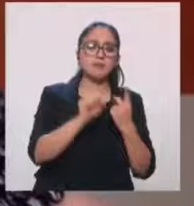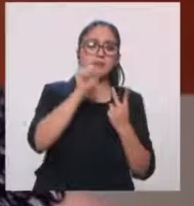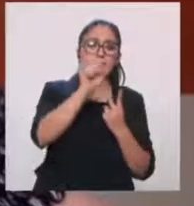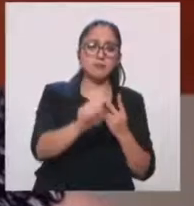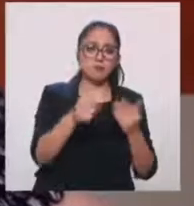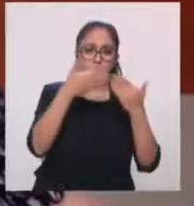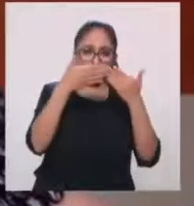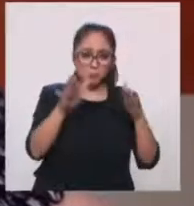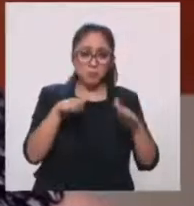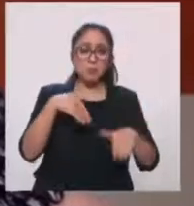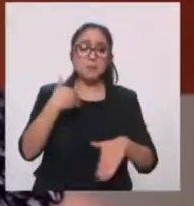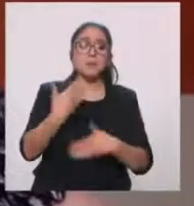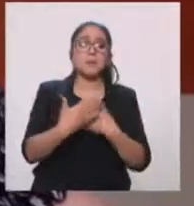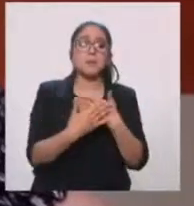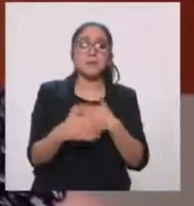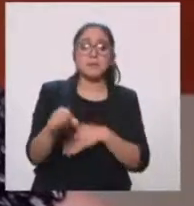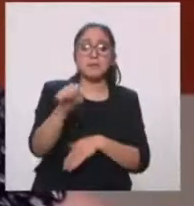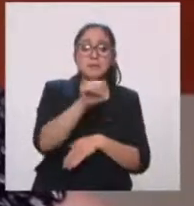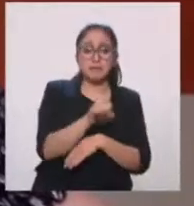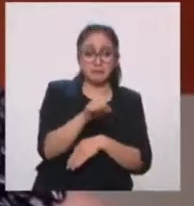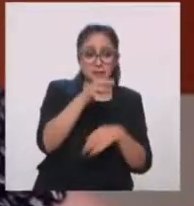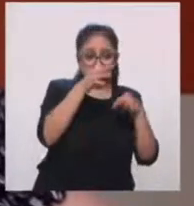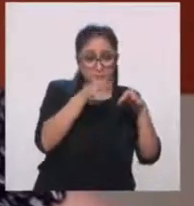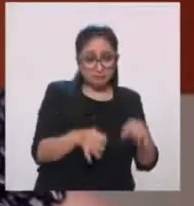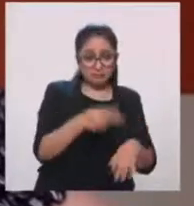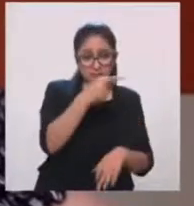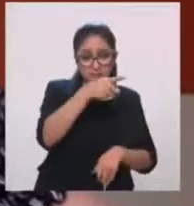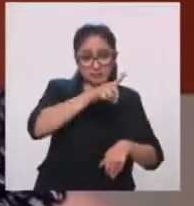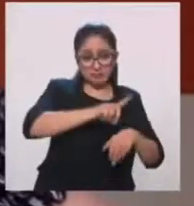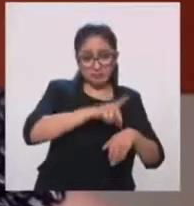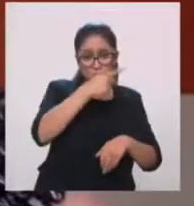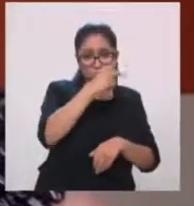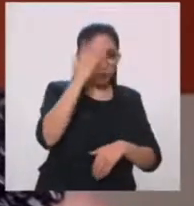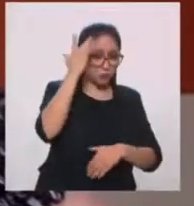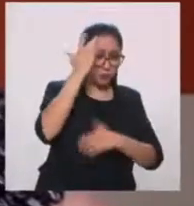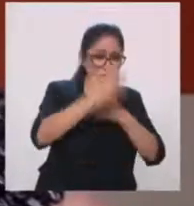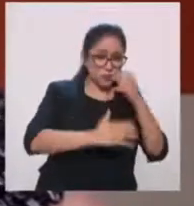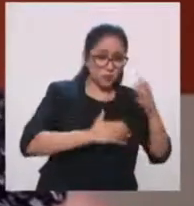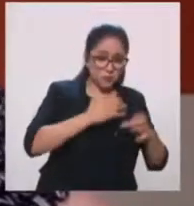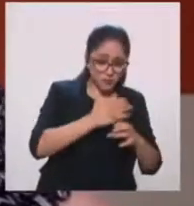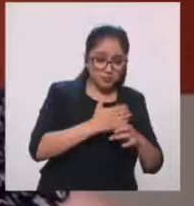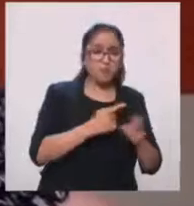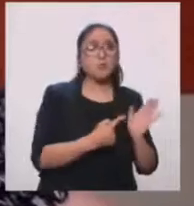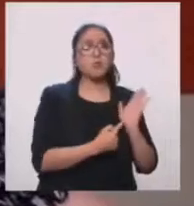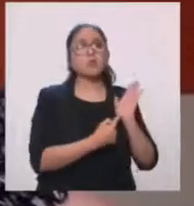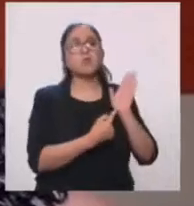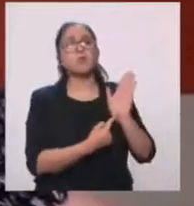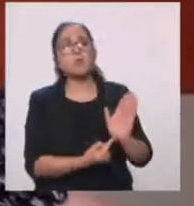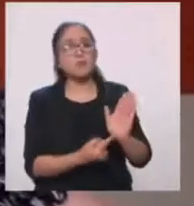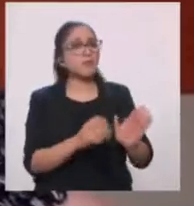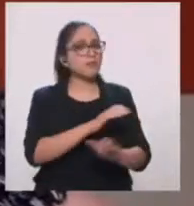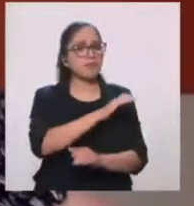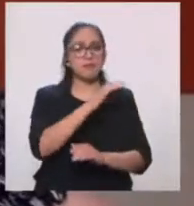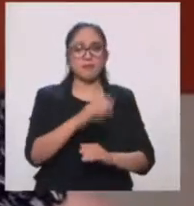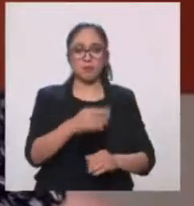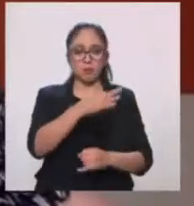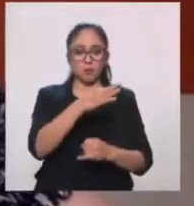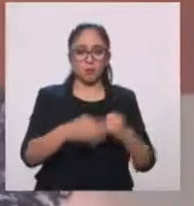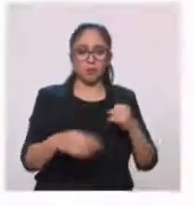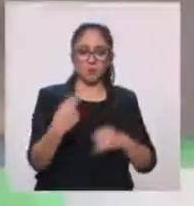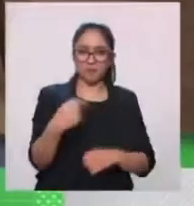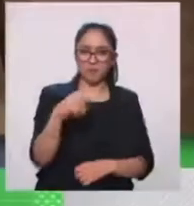sería el cumpleaños de Manuel Felguerés, se estrenará el último núcleo y, pues,